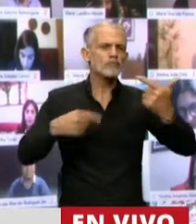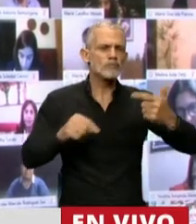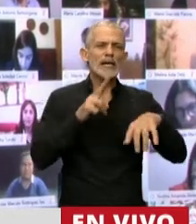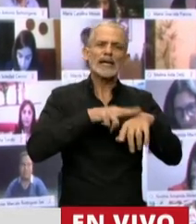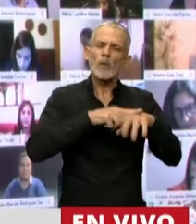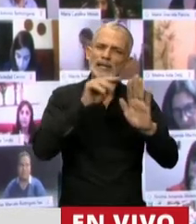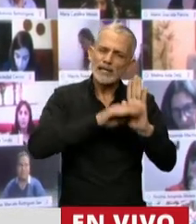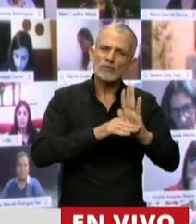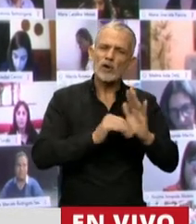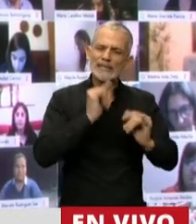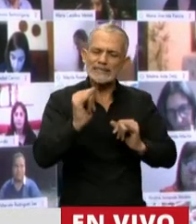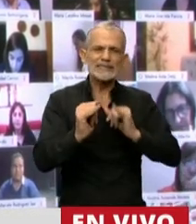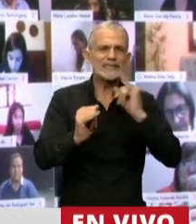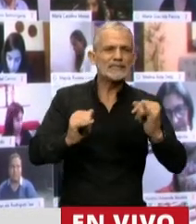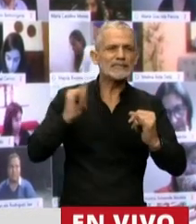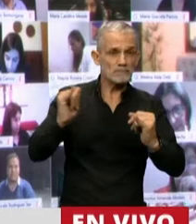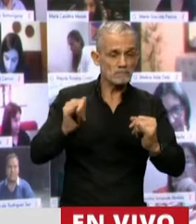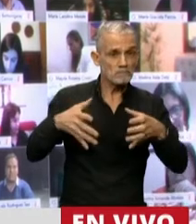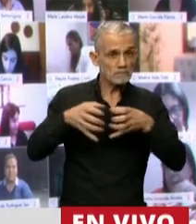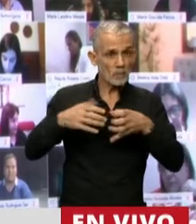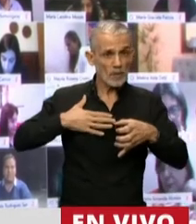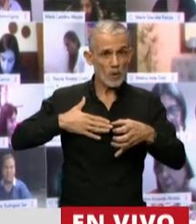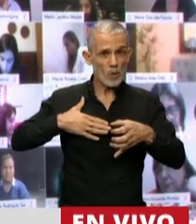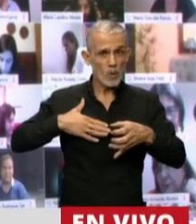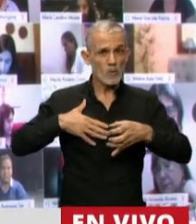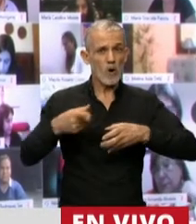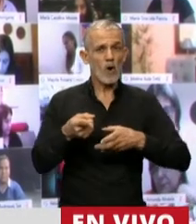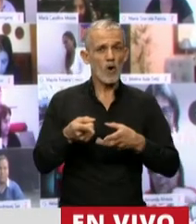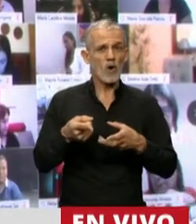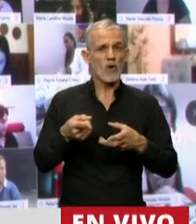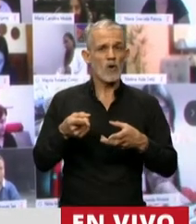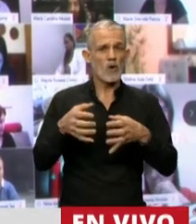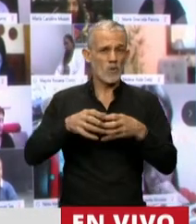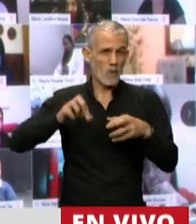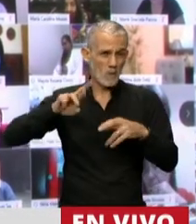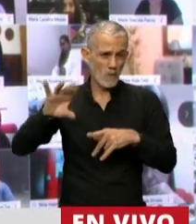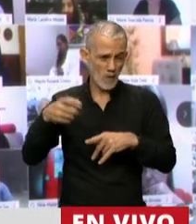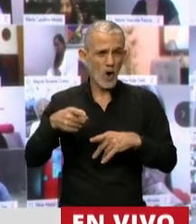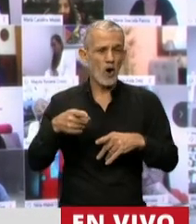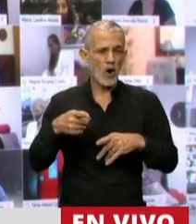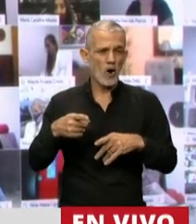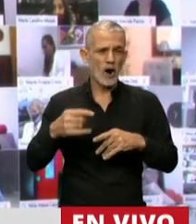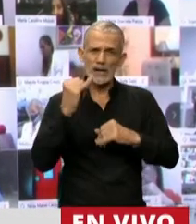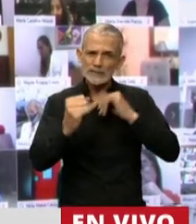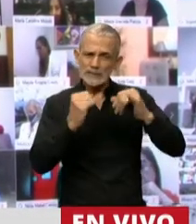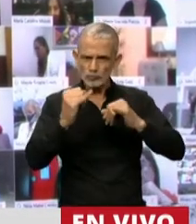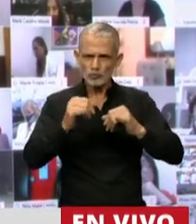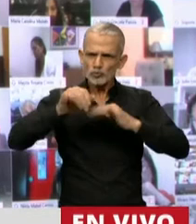sugerencias que desde nuestro interbloque sostuvimos.